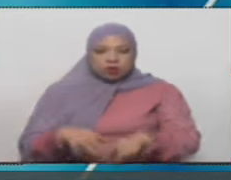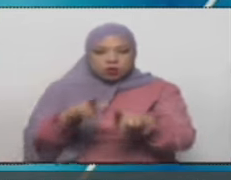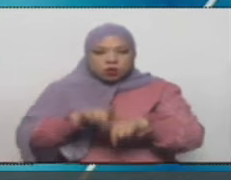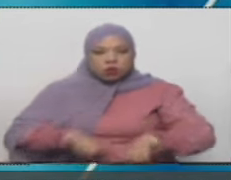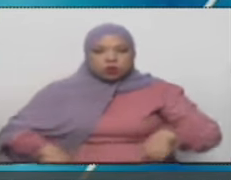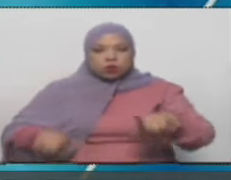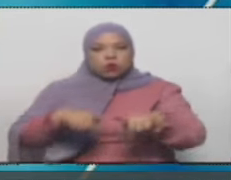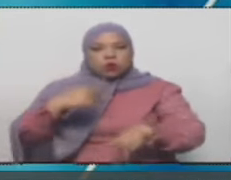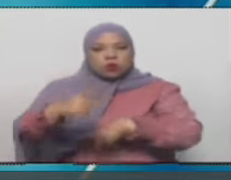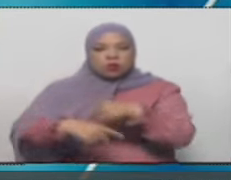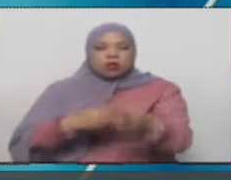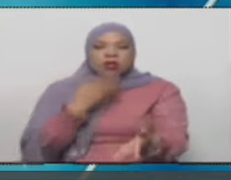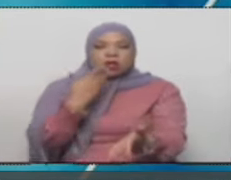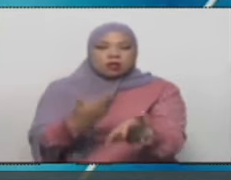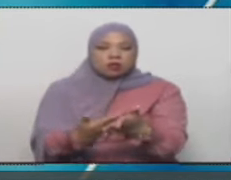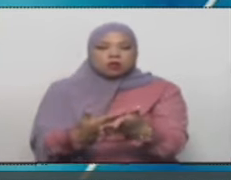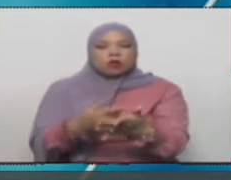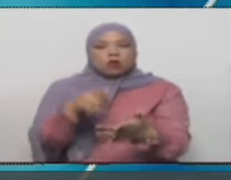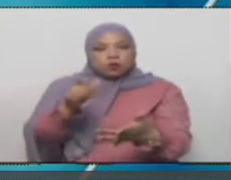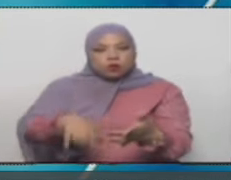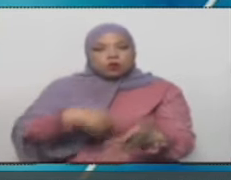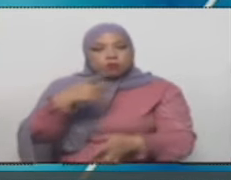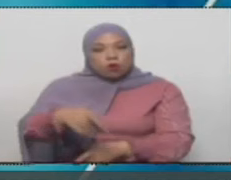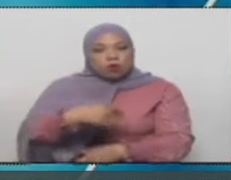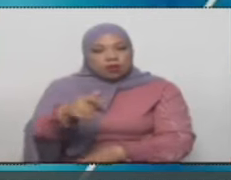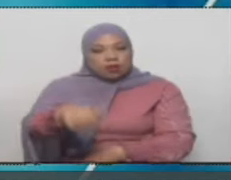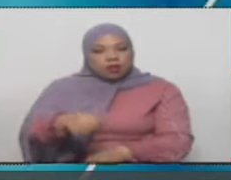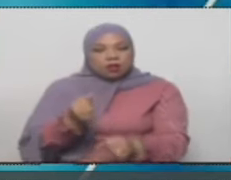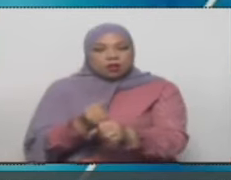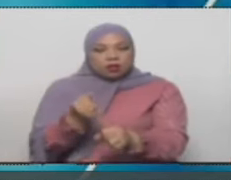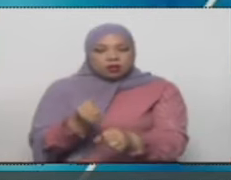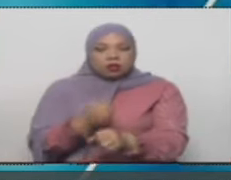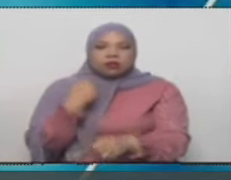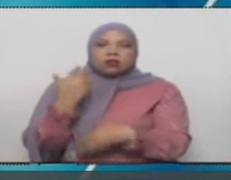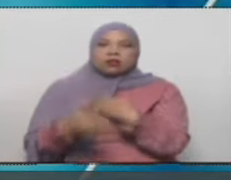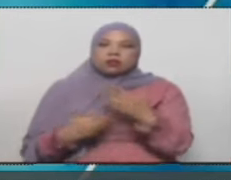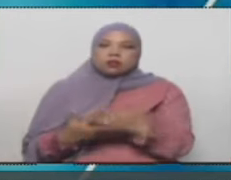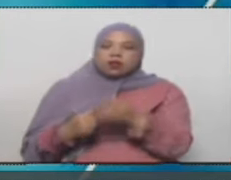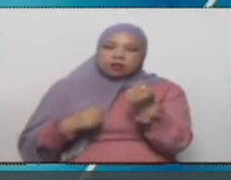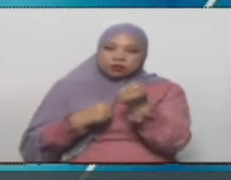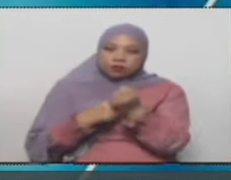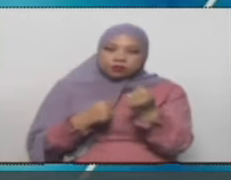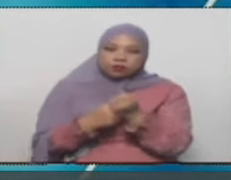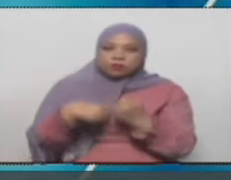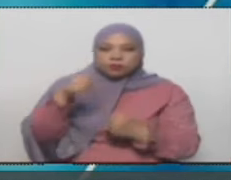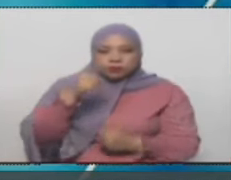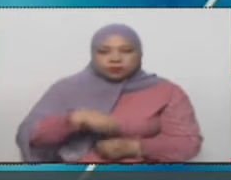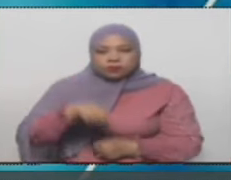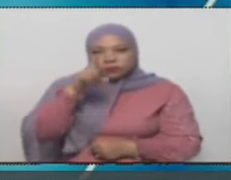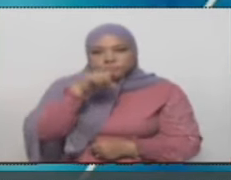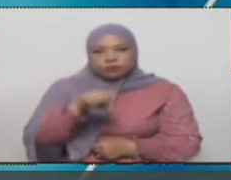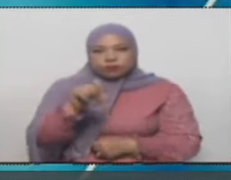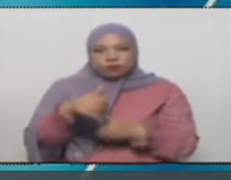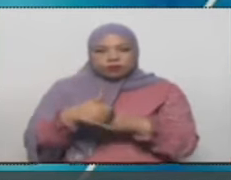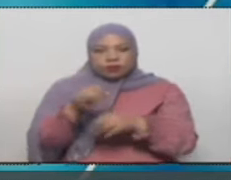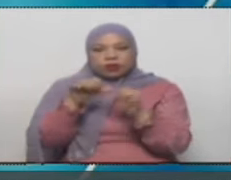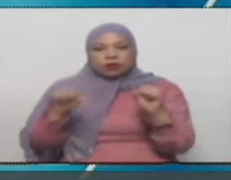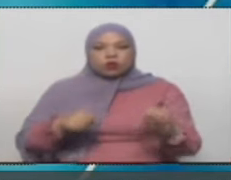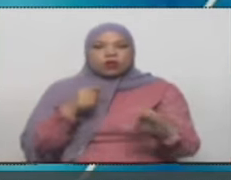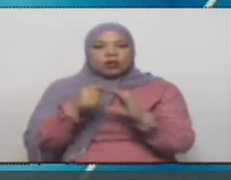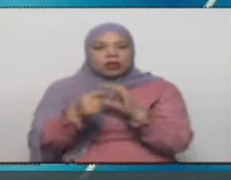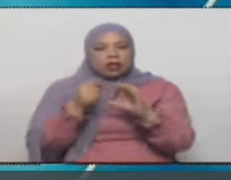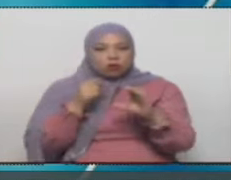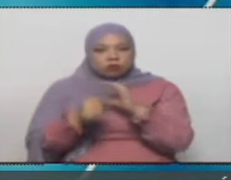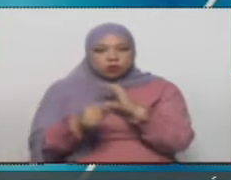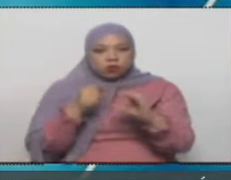Esto es producto, gracias a usted, gracias a sus políticas, comandante, que ha apoyado durante estos años al sector de las telecomunicaciones.